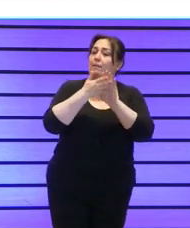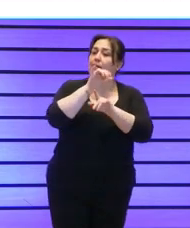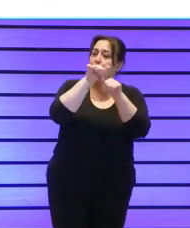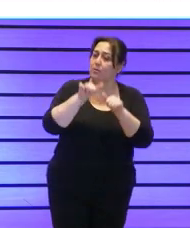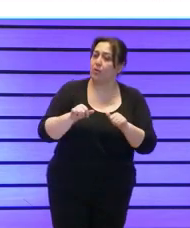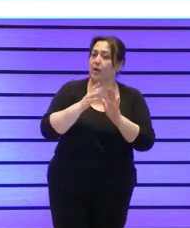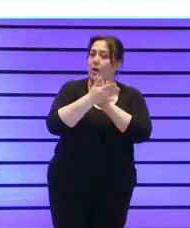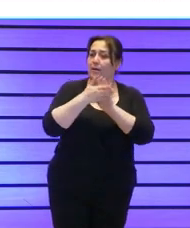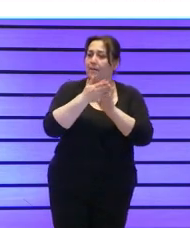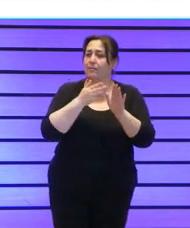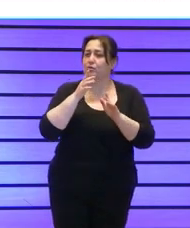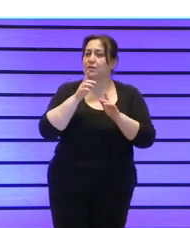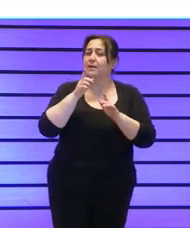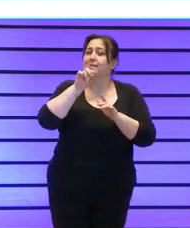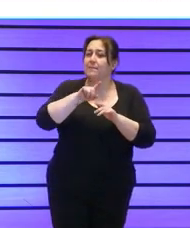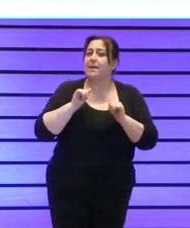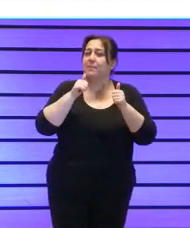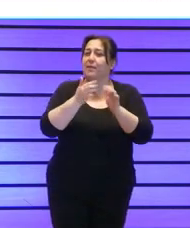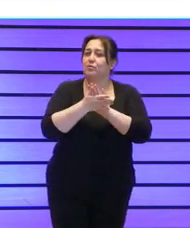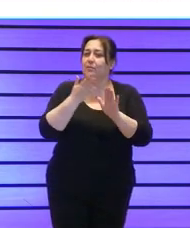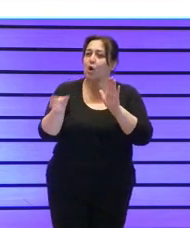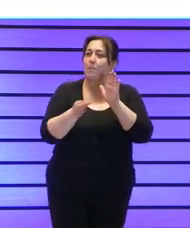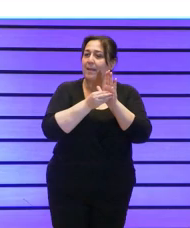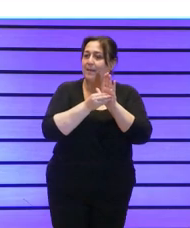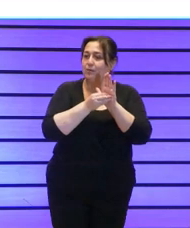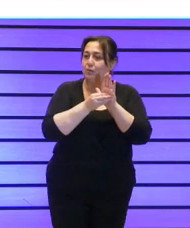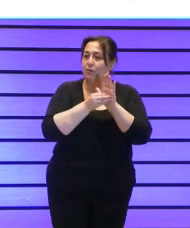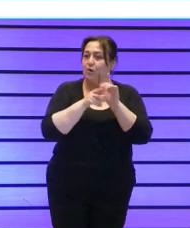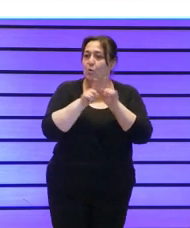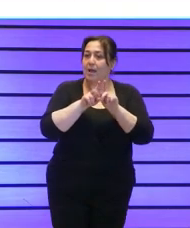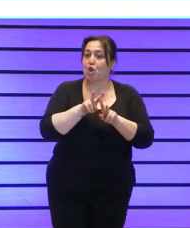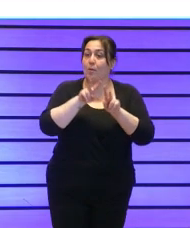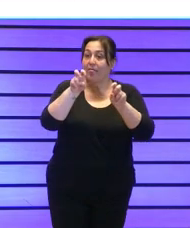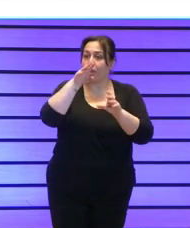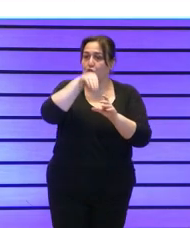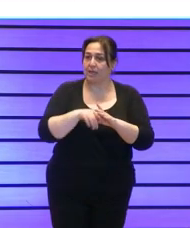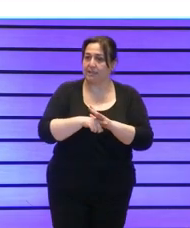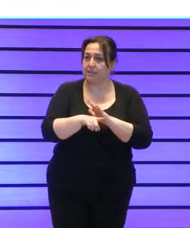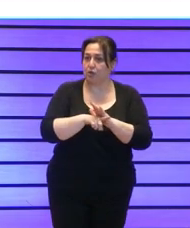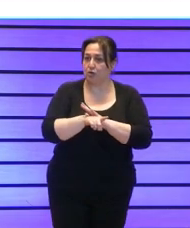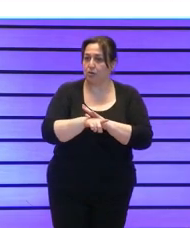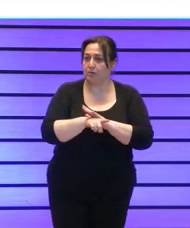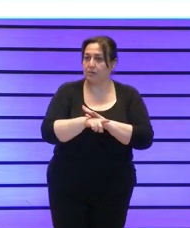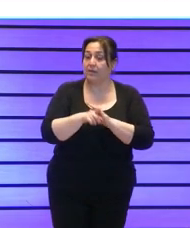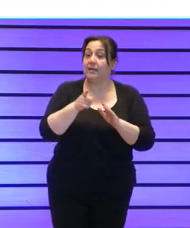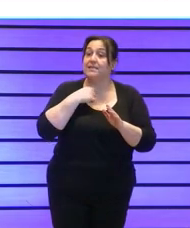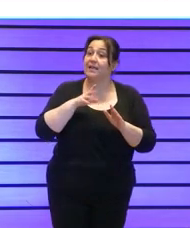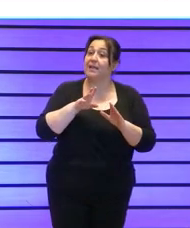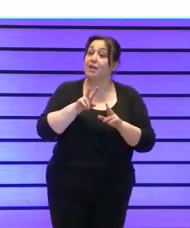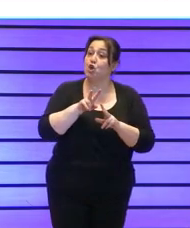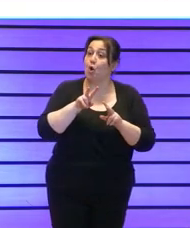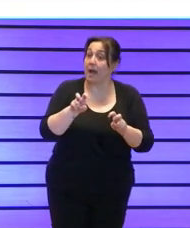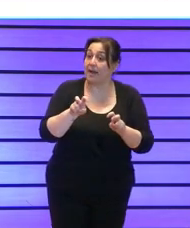paradigma pero empezamos a hablar también como complemento de la innovación en la gestión y es que innovar tiene